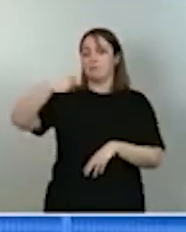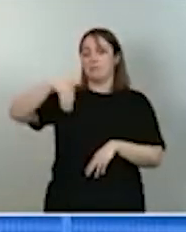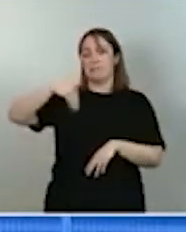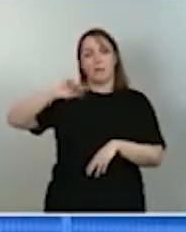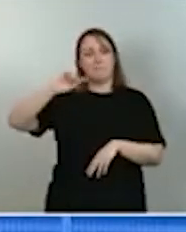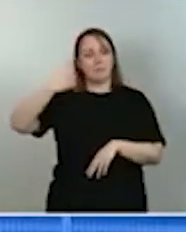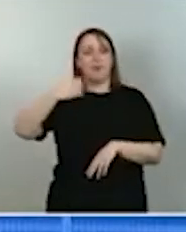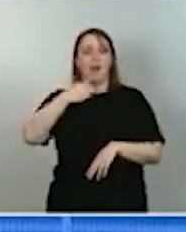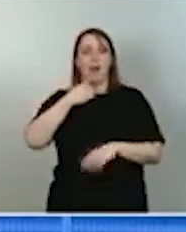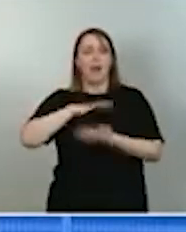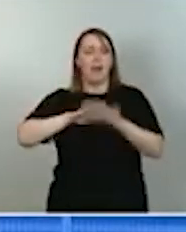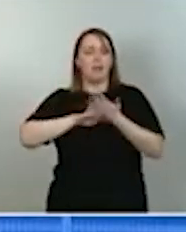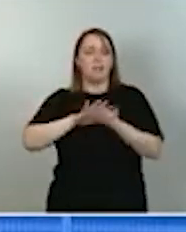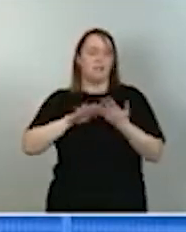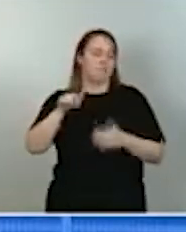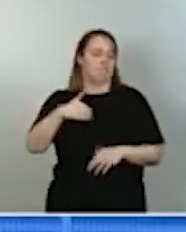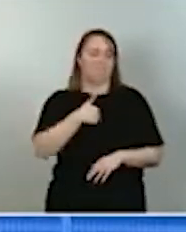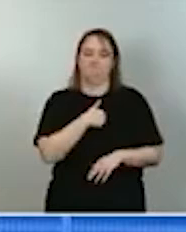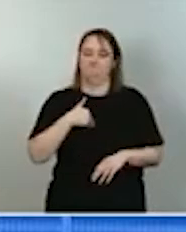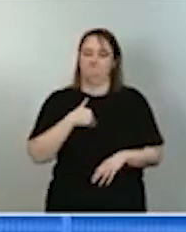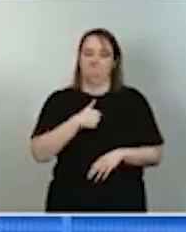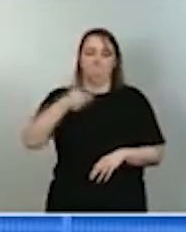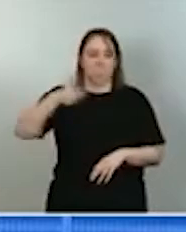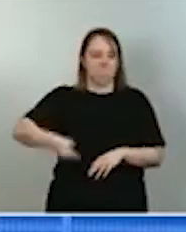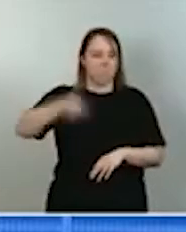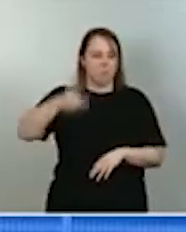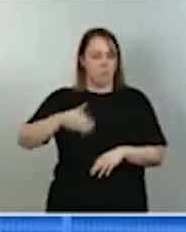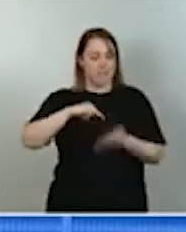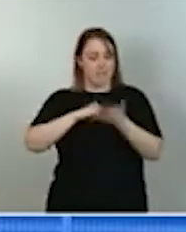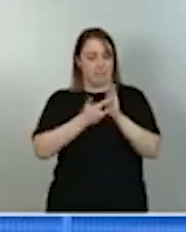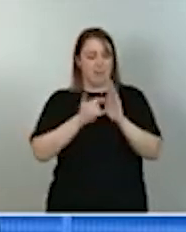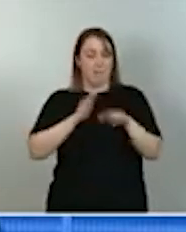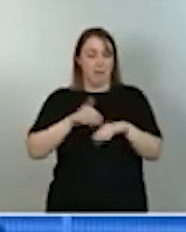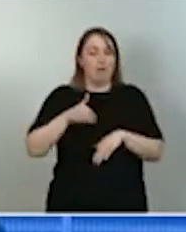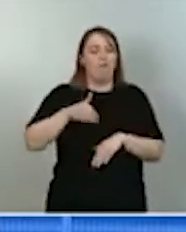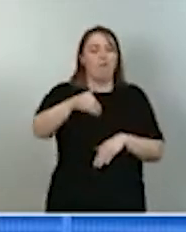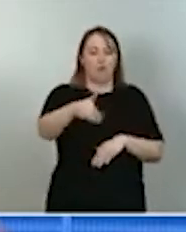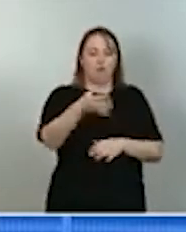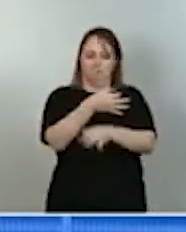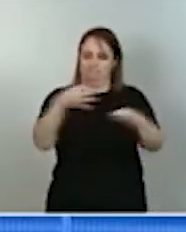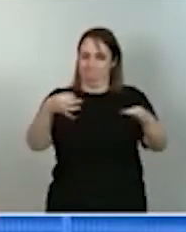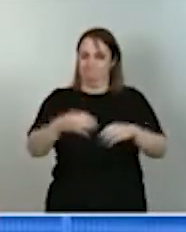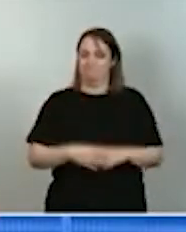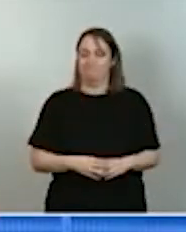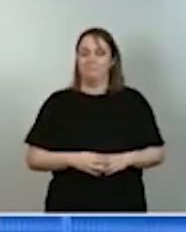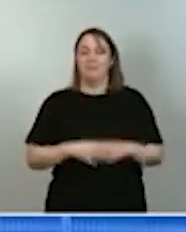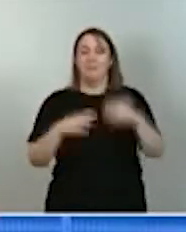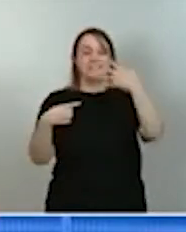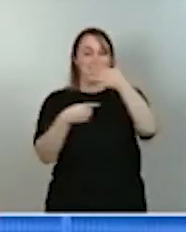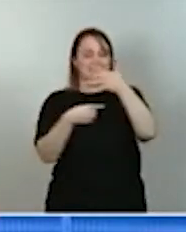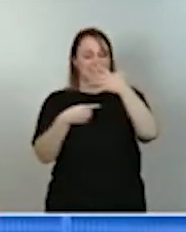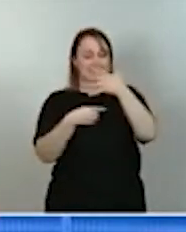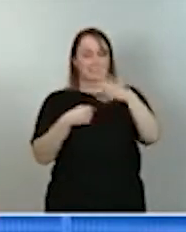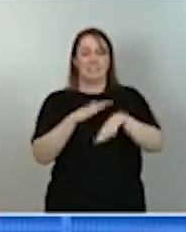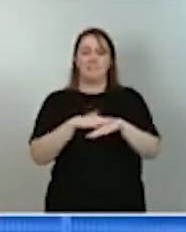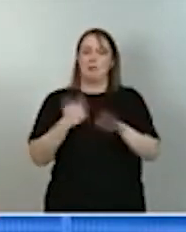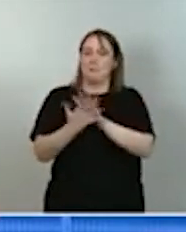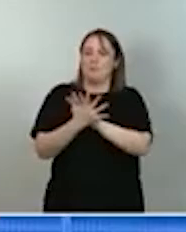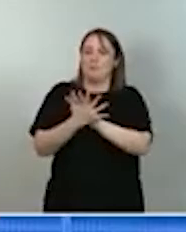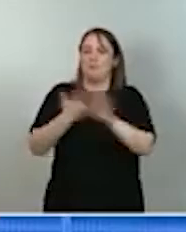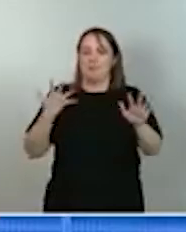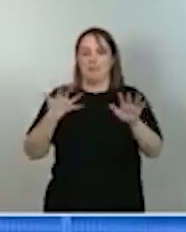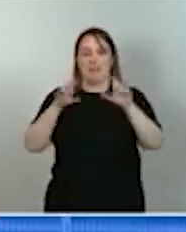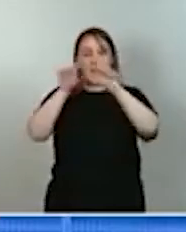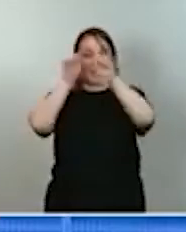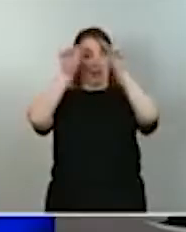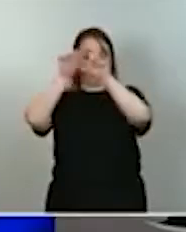papel tan importante en la ejecución de este plan para el futuro de España. En sexto lugar, acelerar la digitalización de las empresas, extendiendo el